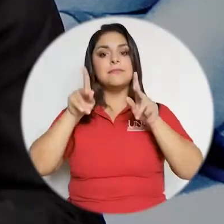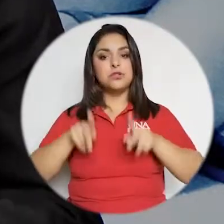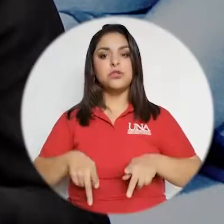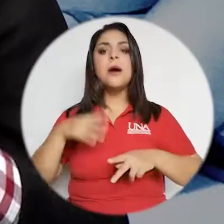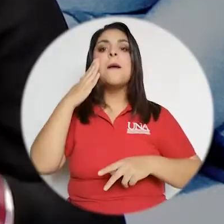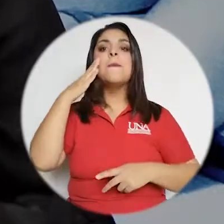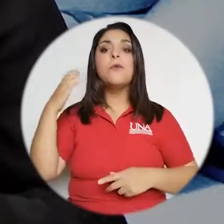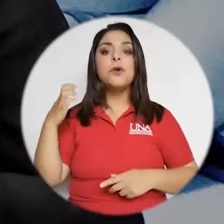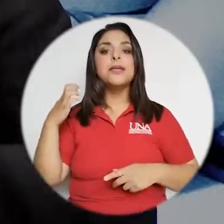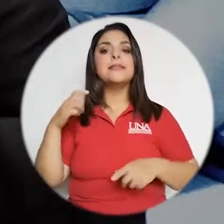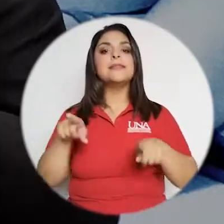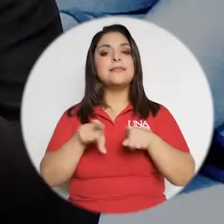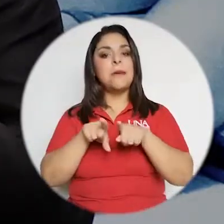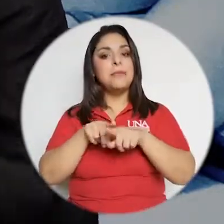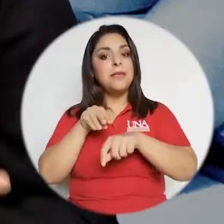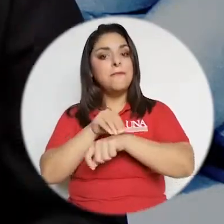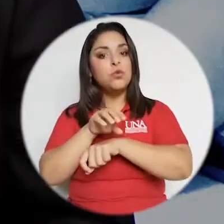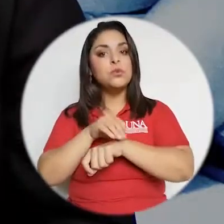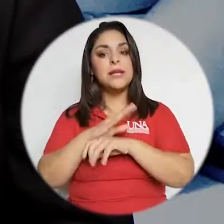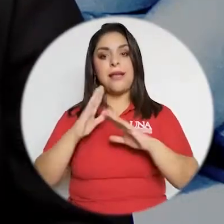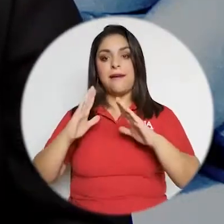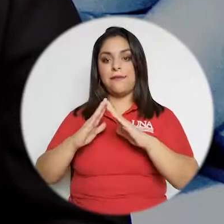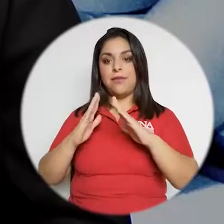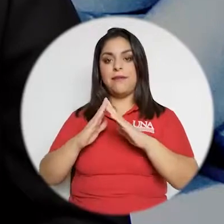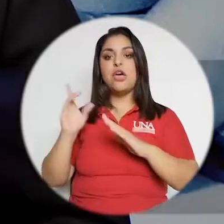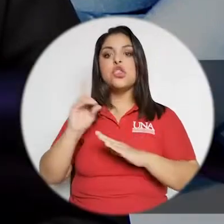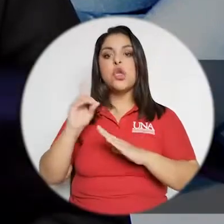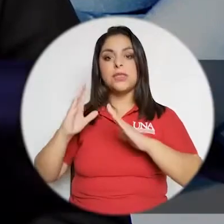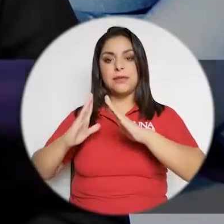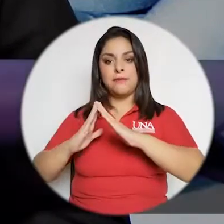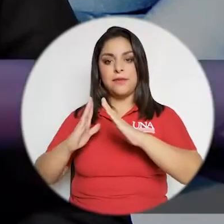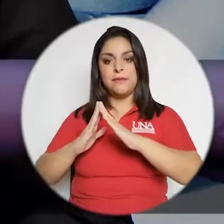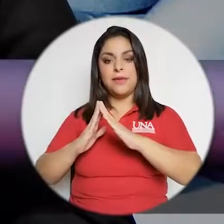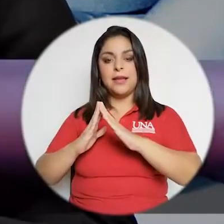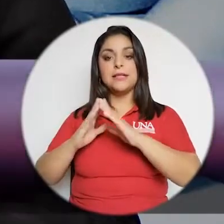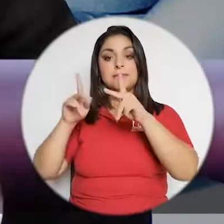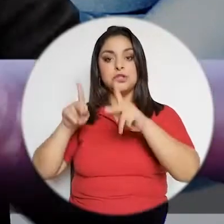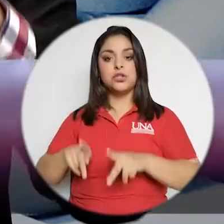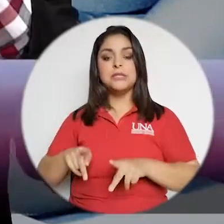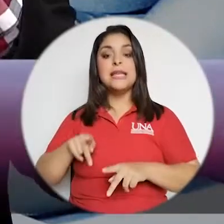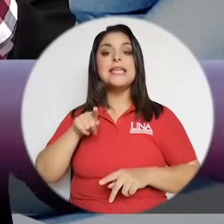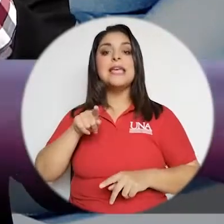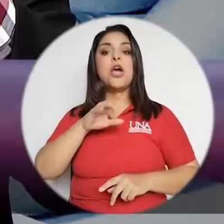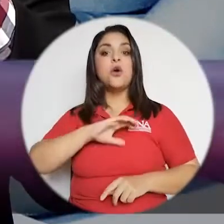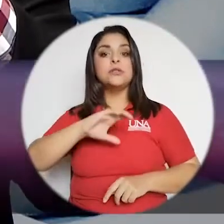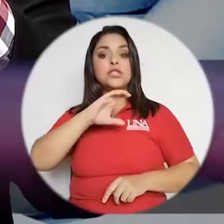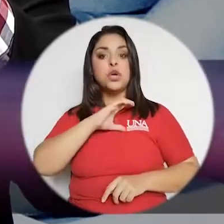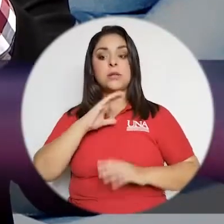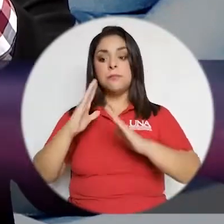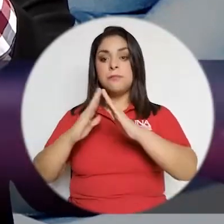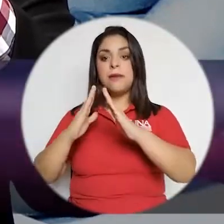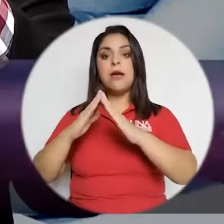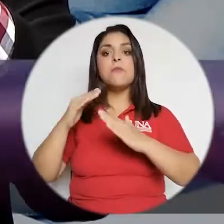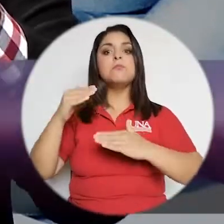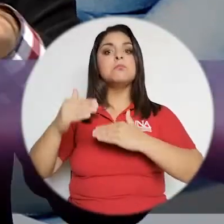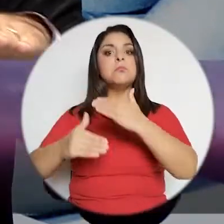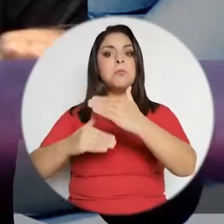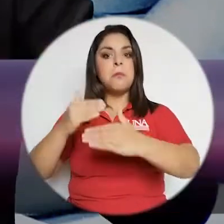personas. ¿Por qué? Porque tienen que ver con las condiciones de vida en las que las personas se encuentran, ¿verdad? Y conforme esas condiciones